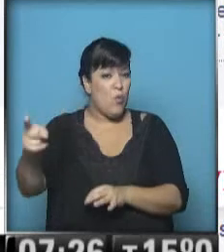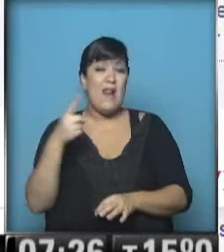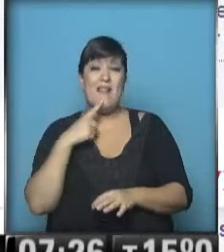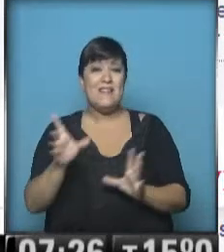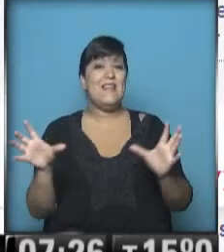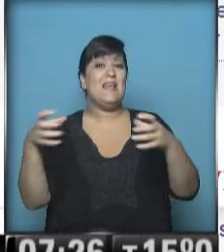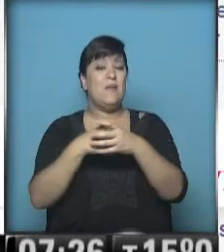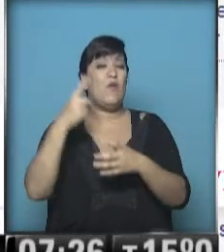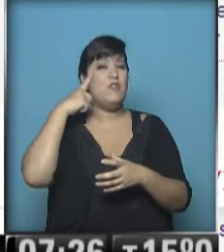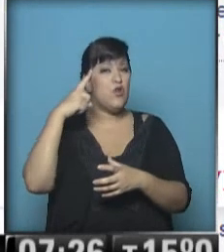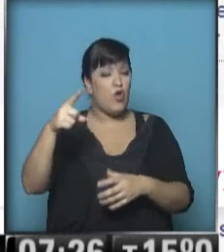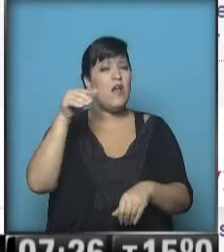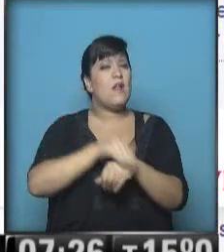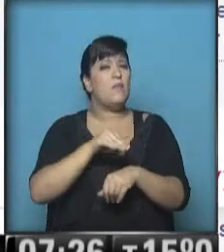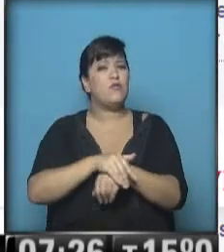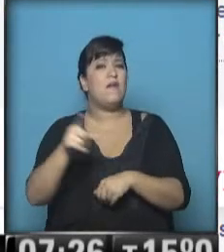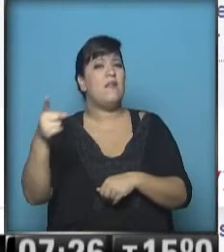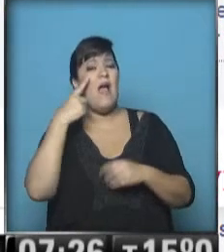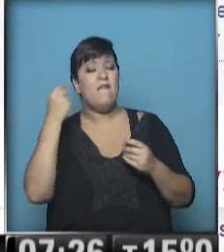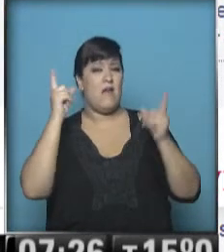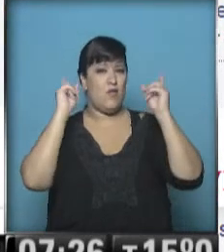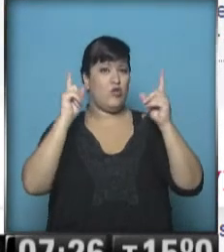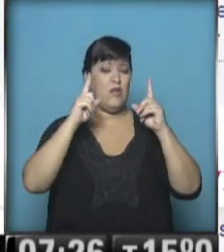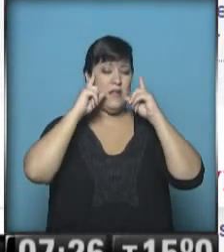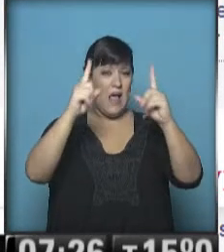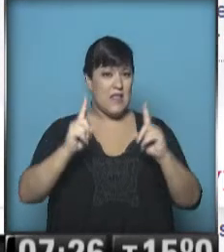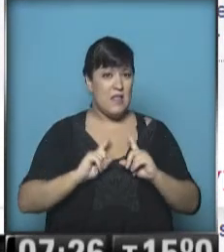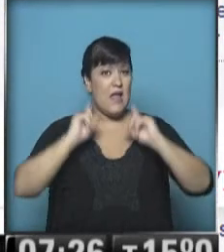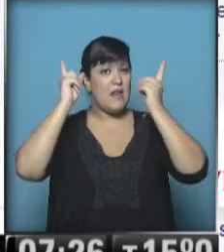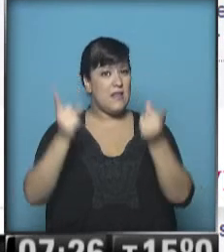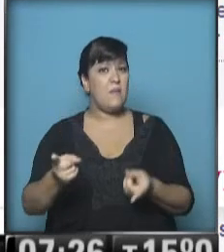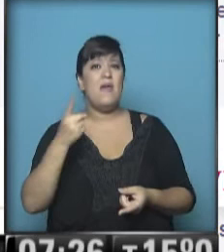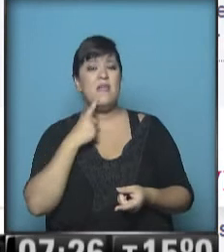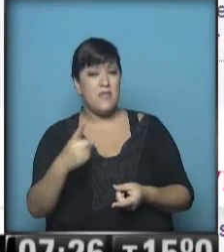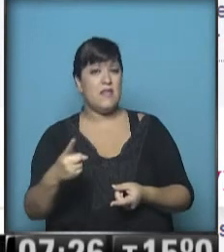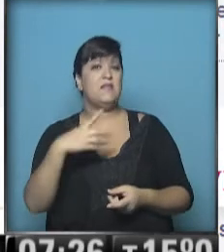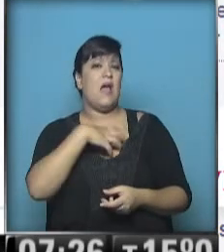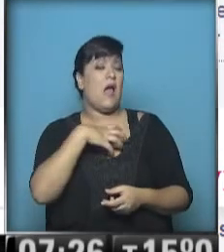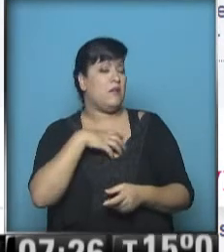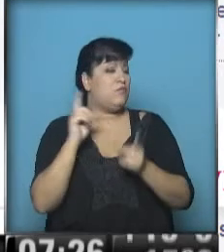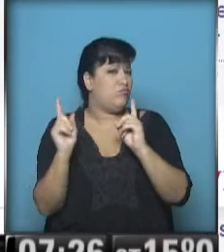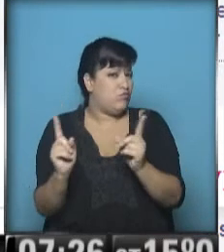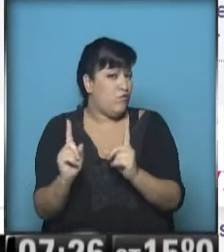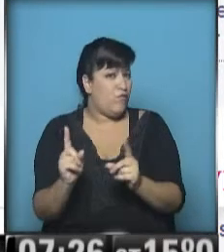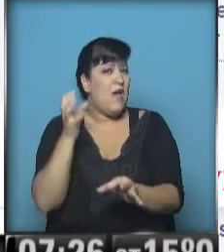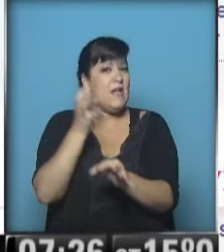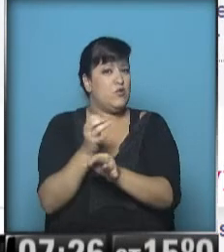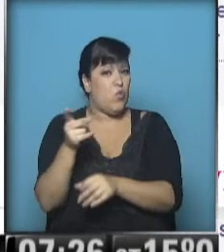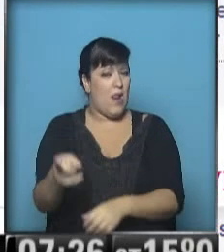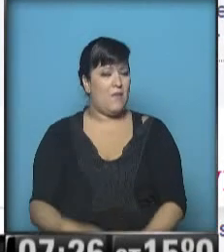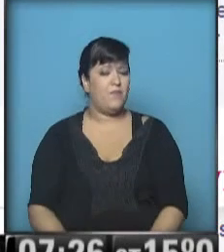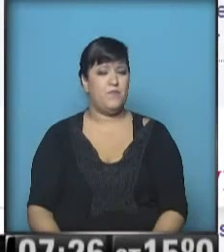el equipo de psicología se ocupara de contener al docente y también se garantizó el dictado de clases allí, en esa escuela.